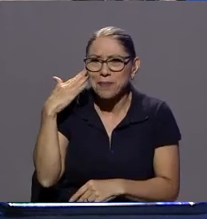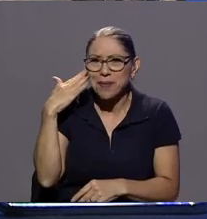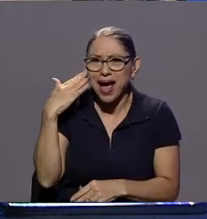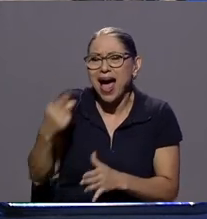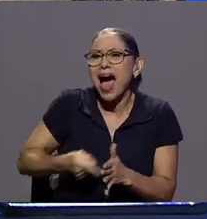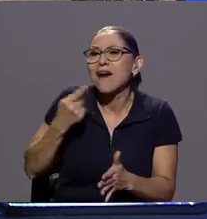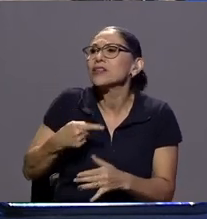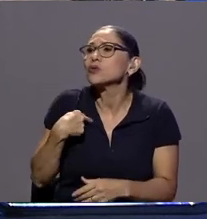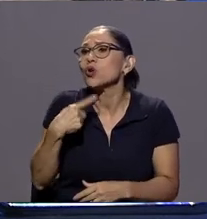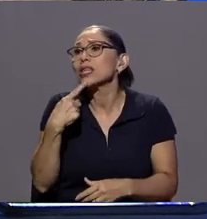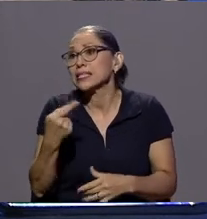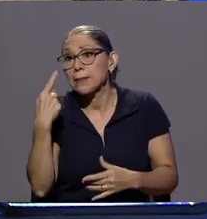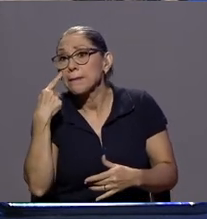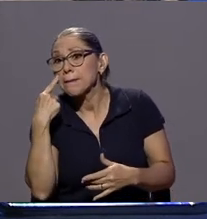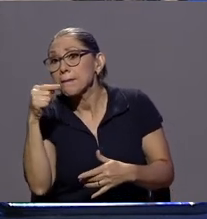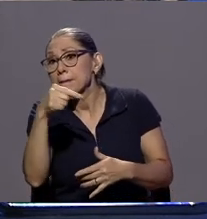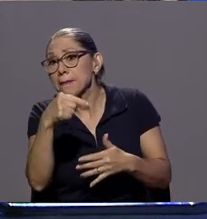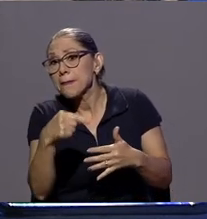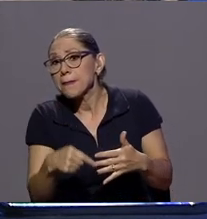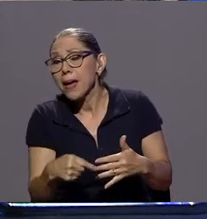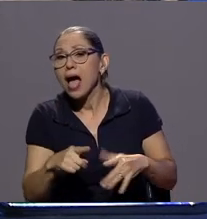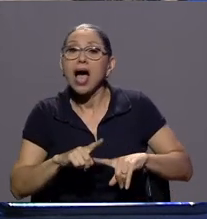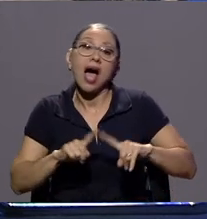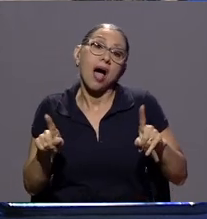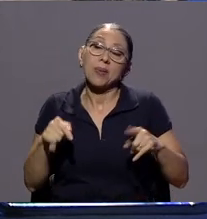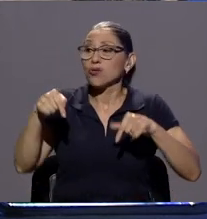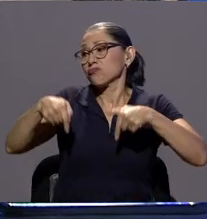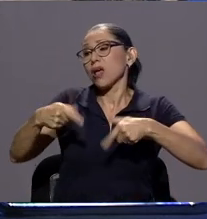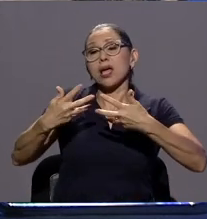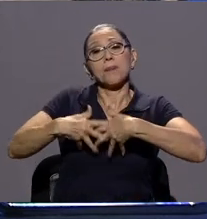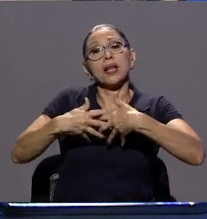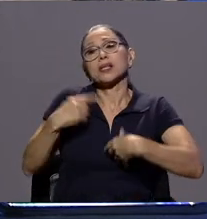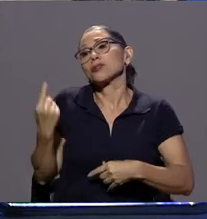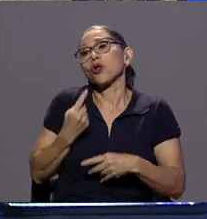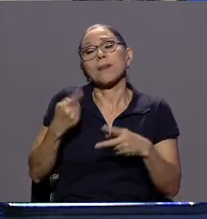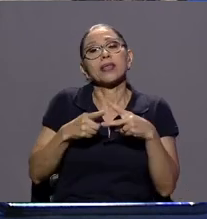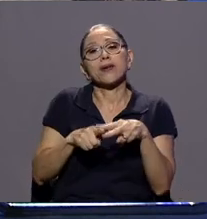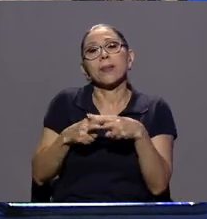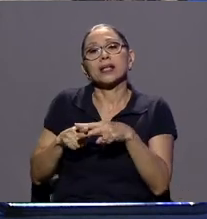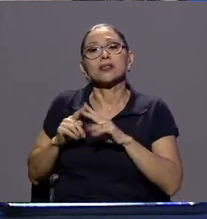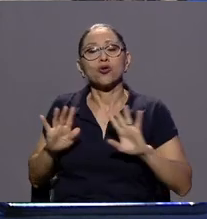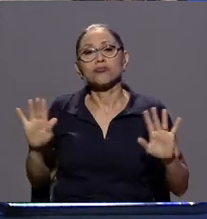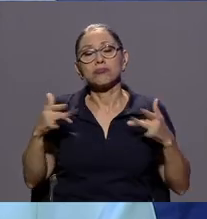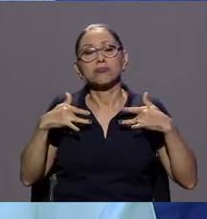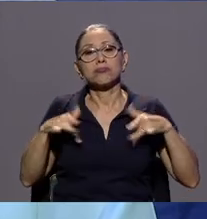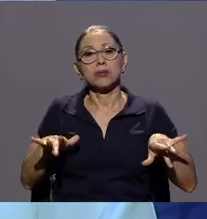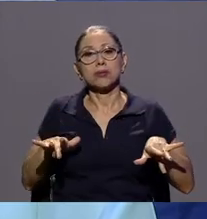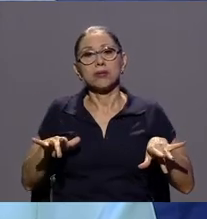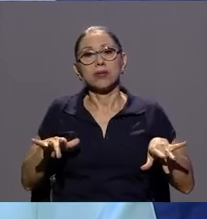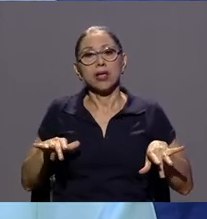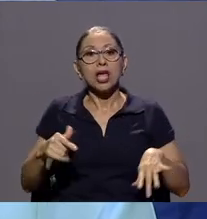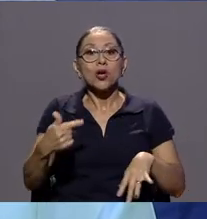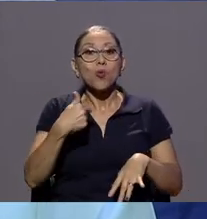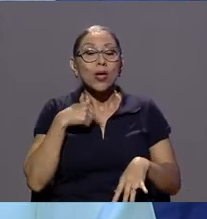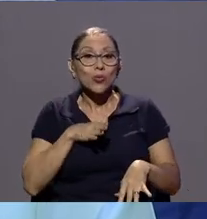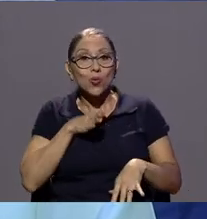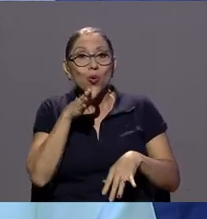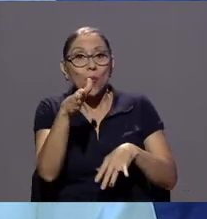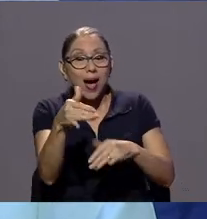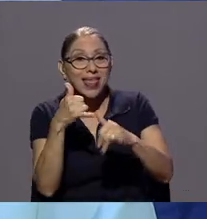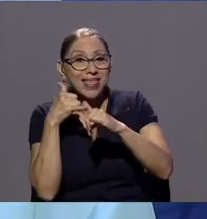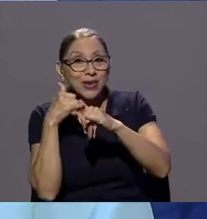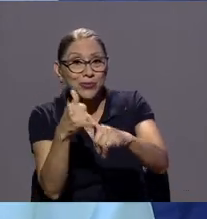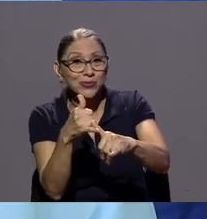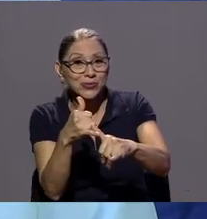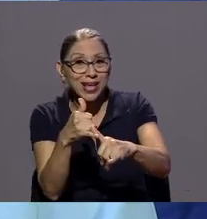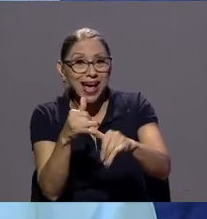política de la empresa es nada más mala reparación y cuando uno va a poner la denuncia ante la Comisión Nacional del Consumidor